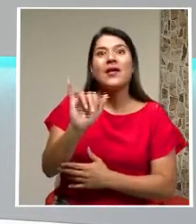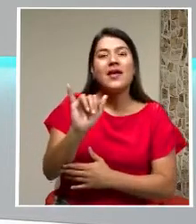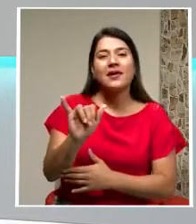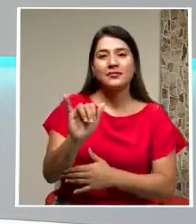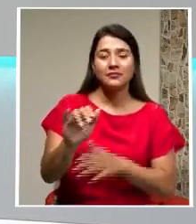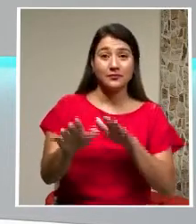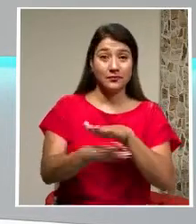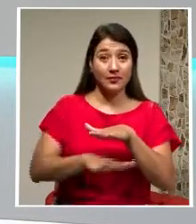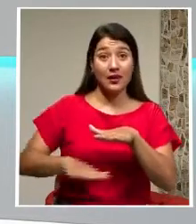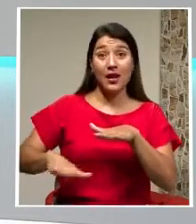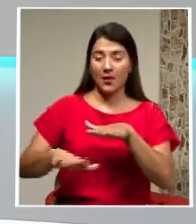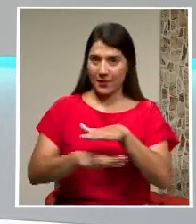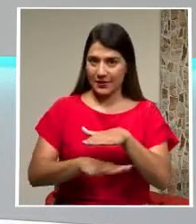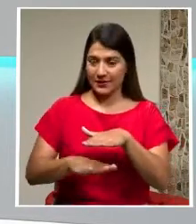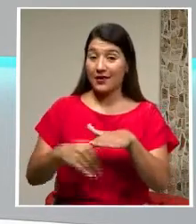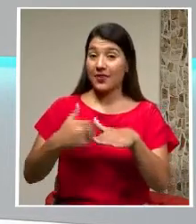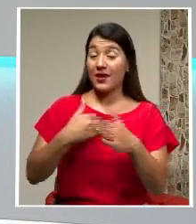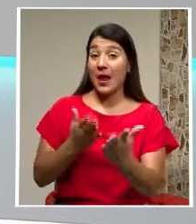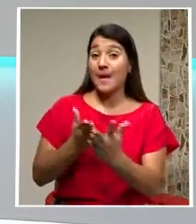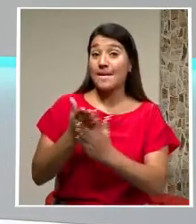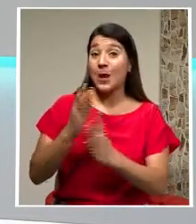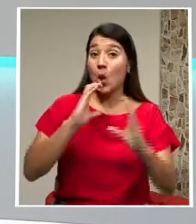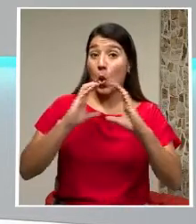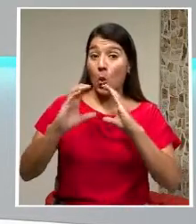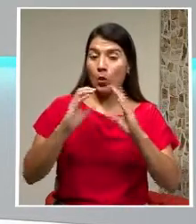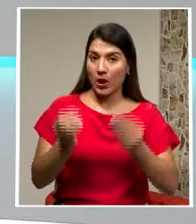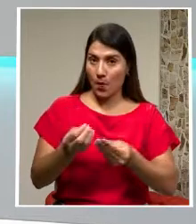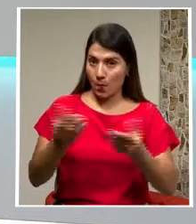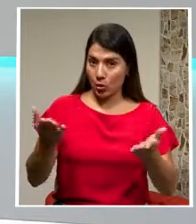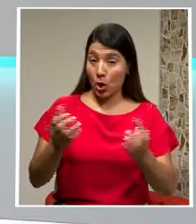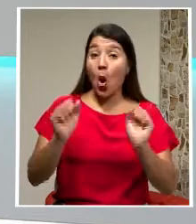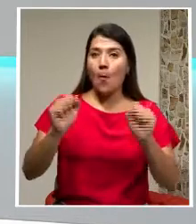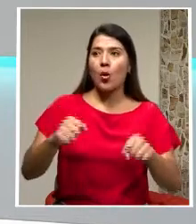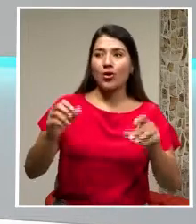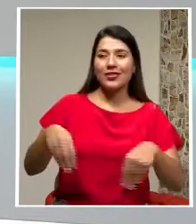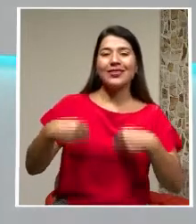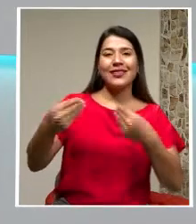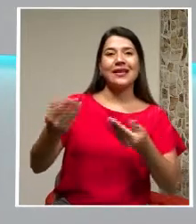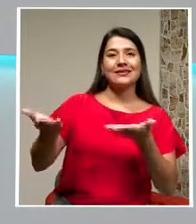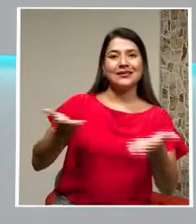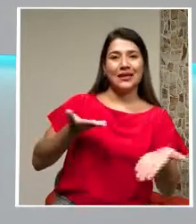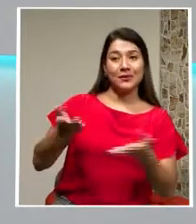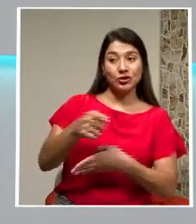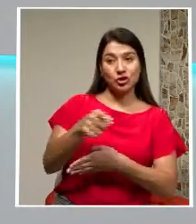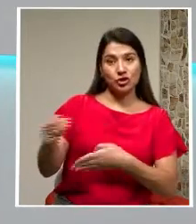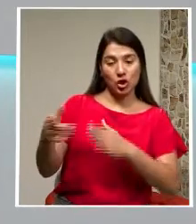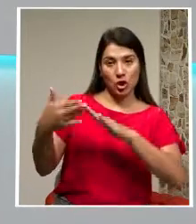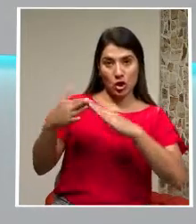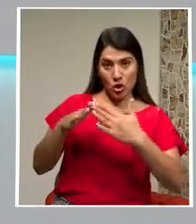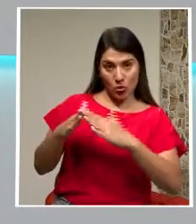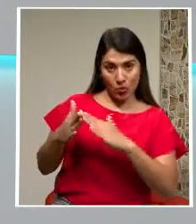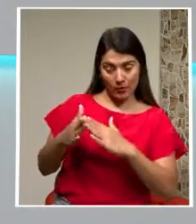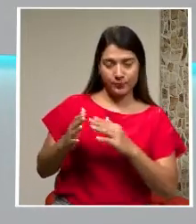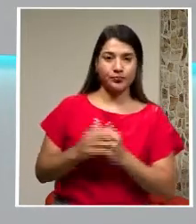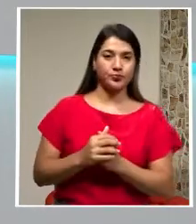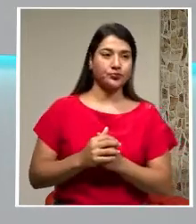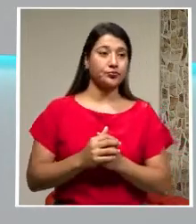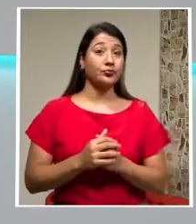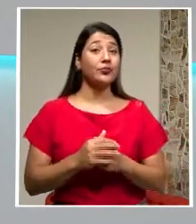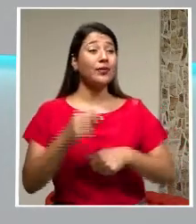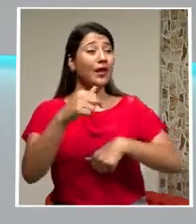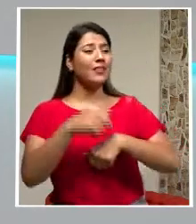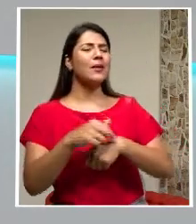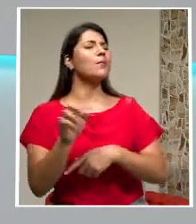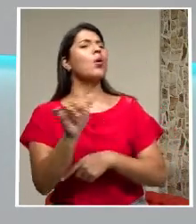esencia De los medios públicos Servir a la ciudadanía Boris En tiempos como este